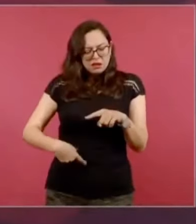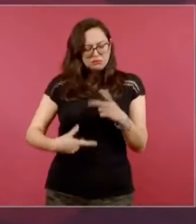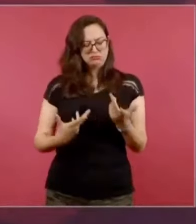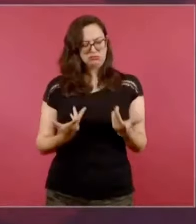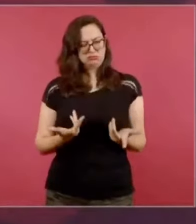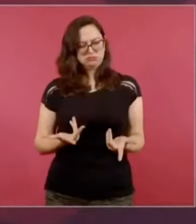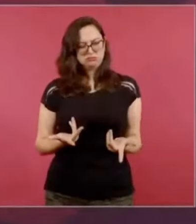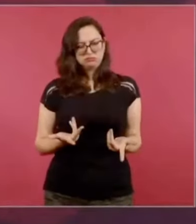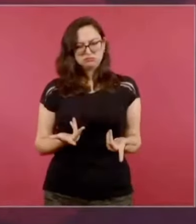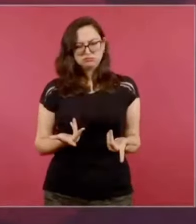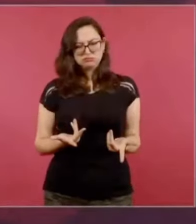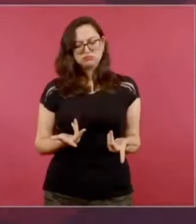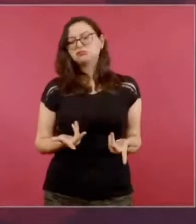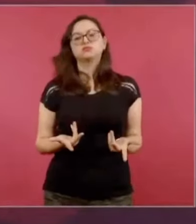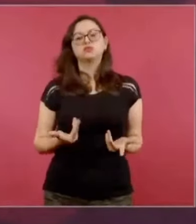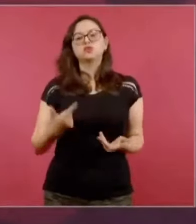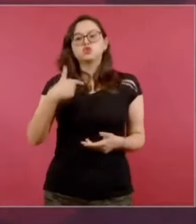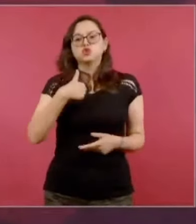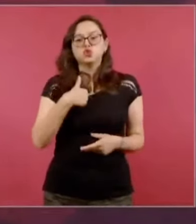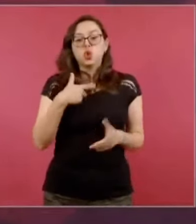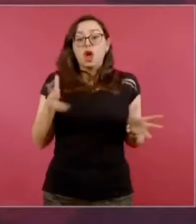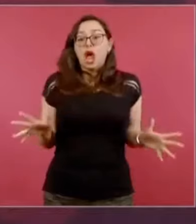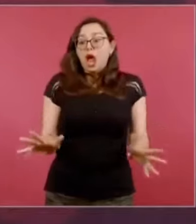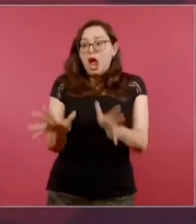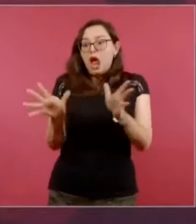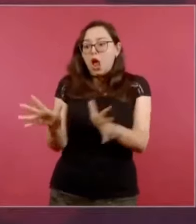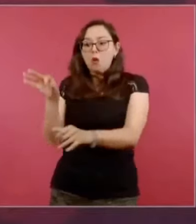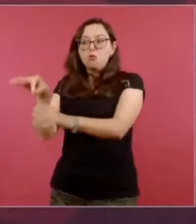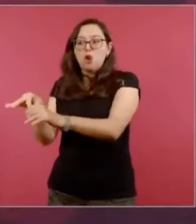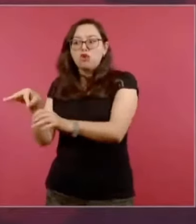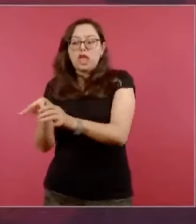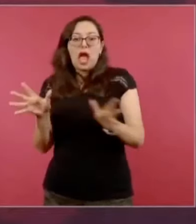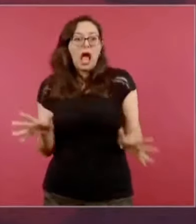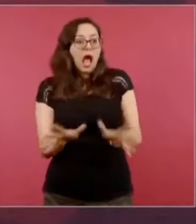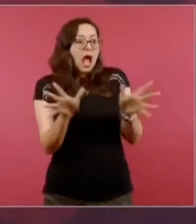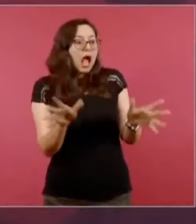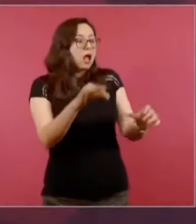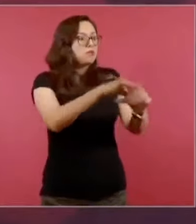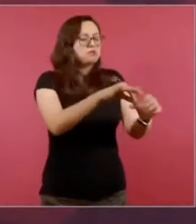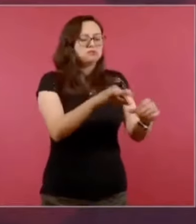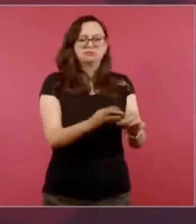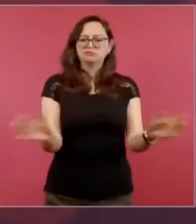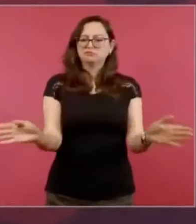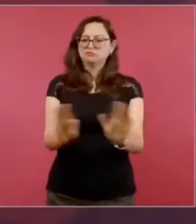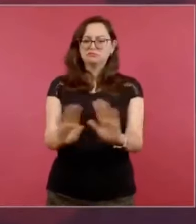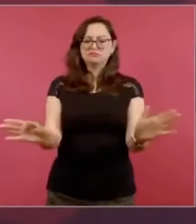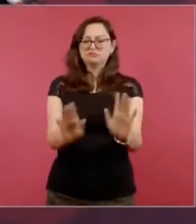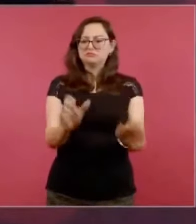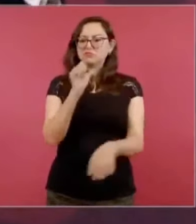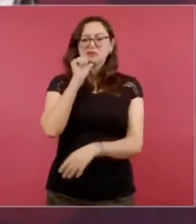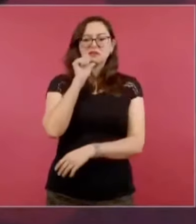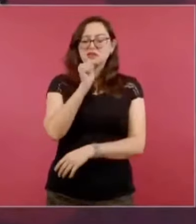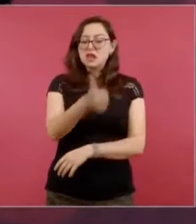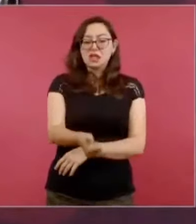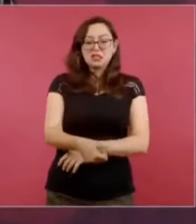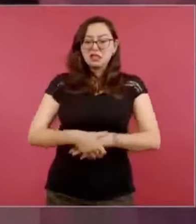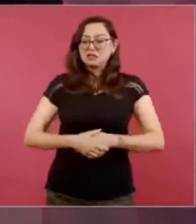Yo no estoy llamando a votar por nadie en particular, me gustaría